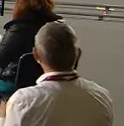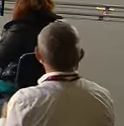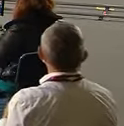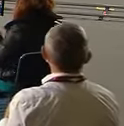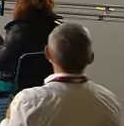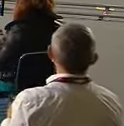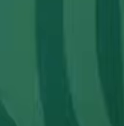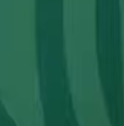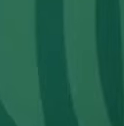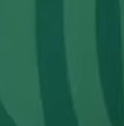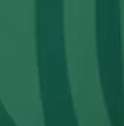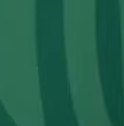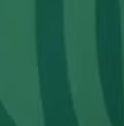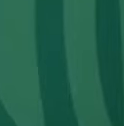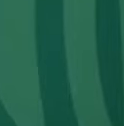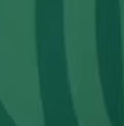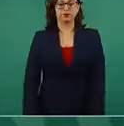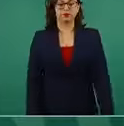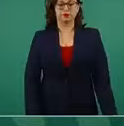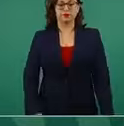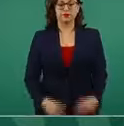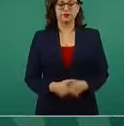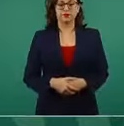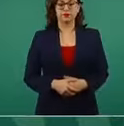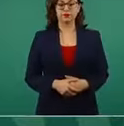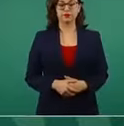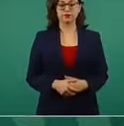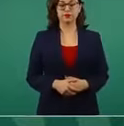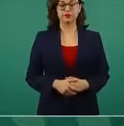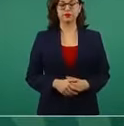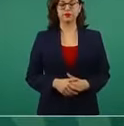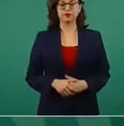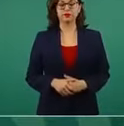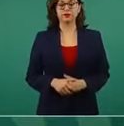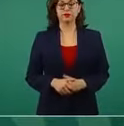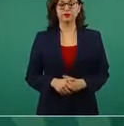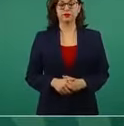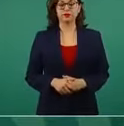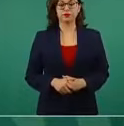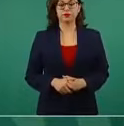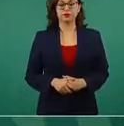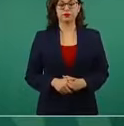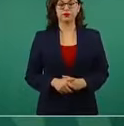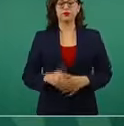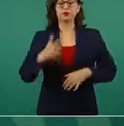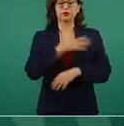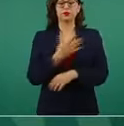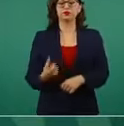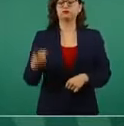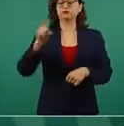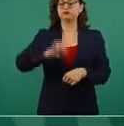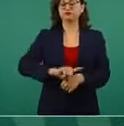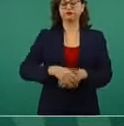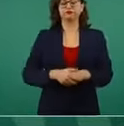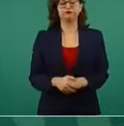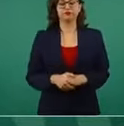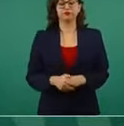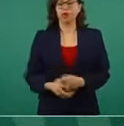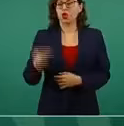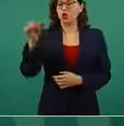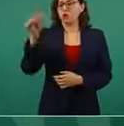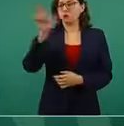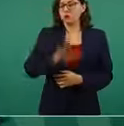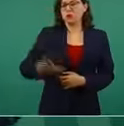Vamos a informar, como lo hacemos todos los martes, sobre